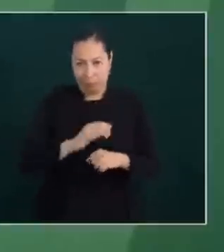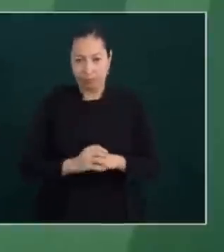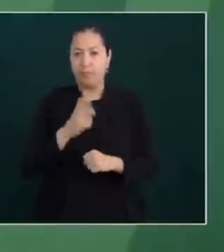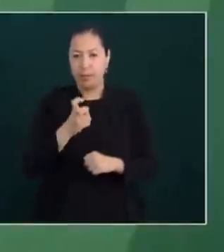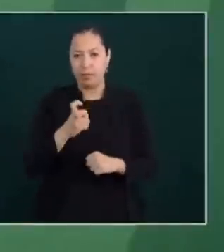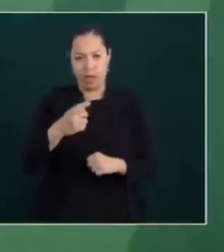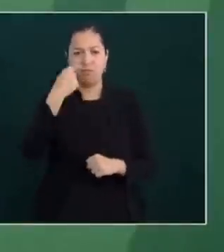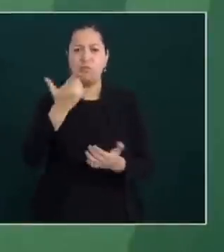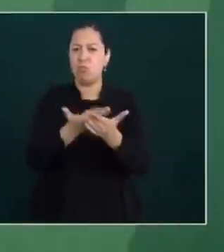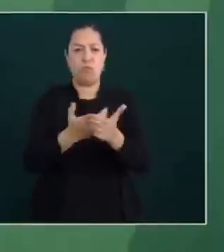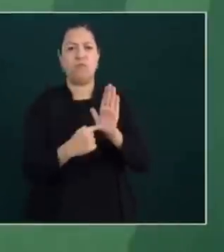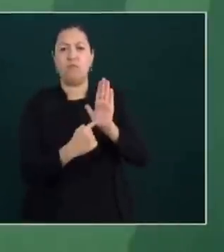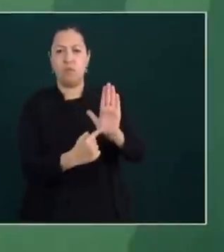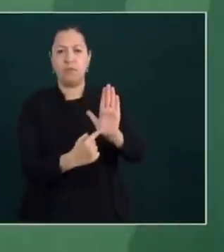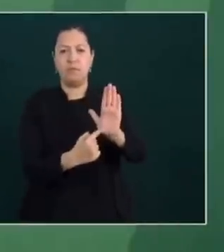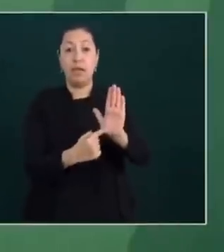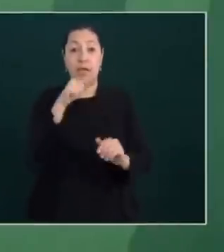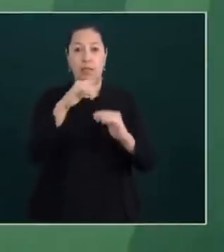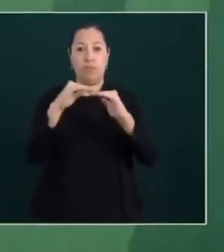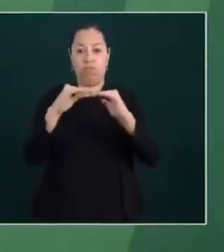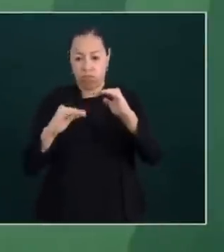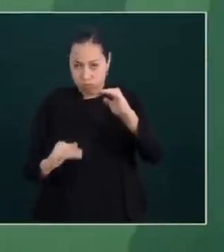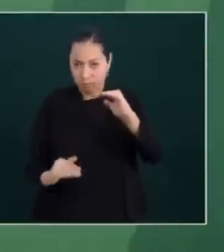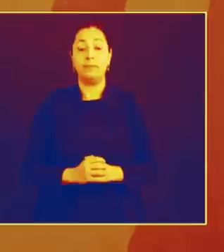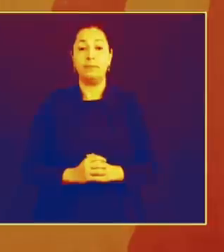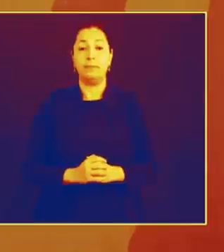Eso se puede probar. Hay una disminución.